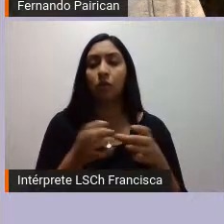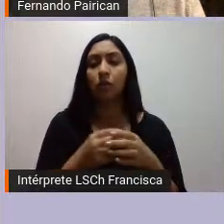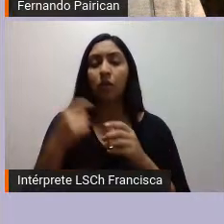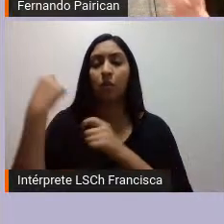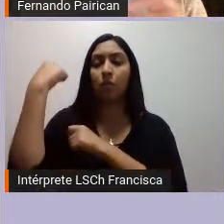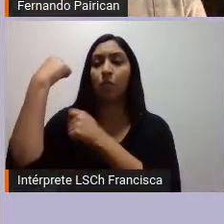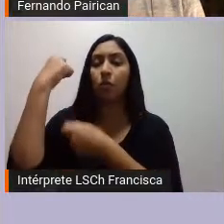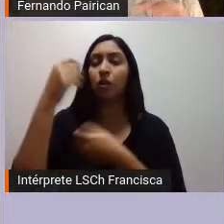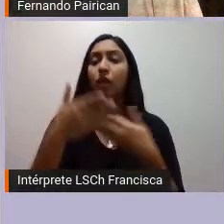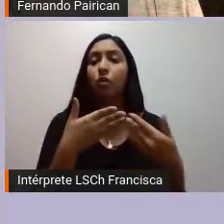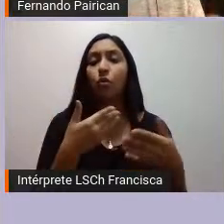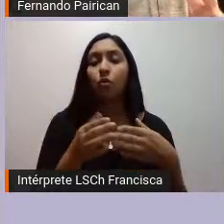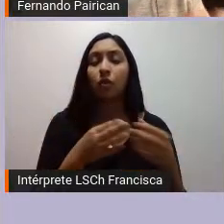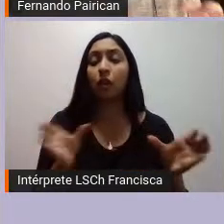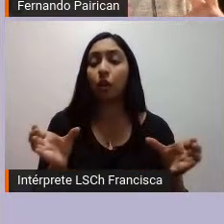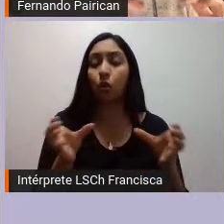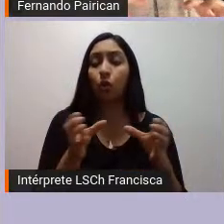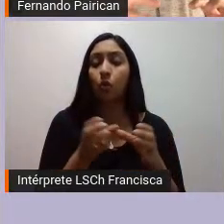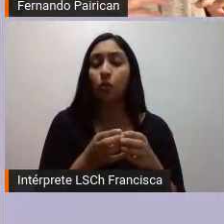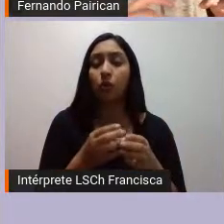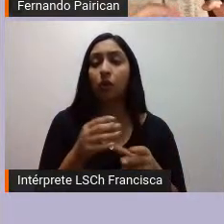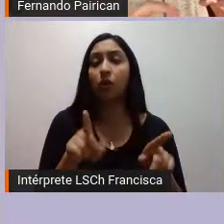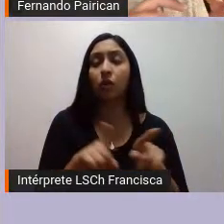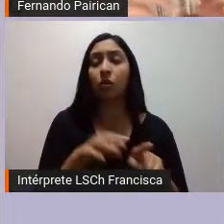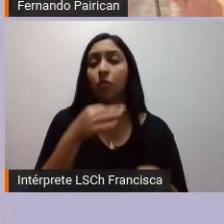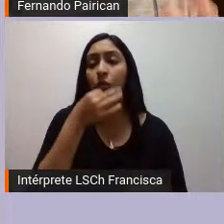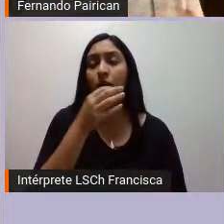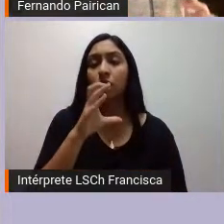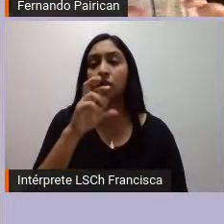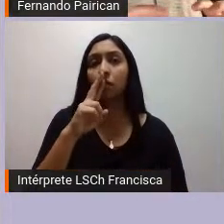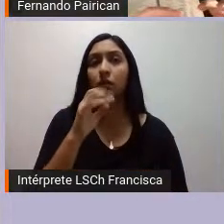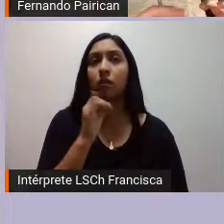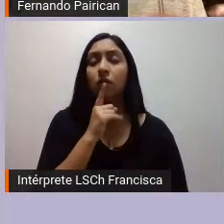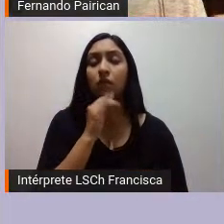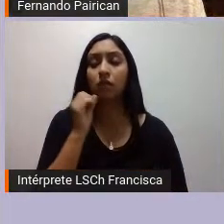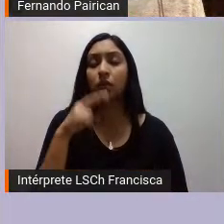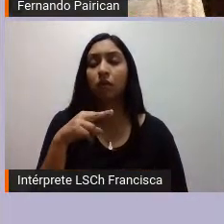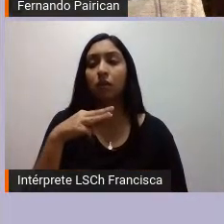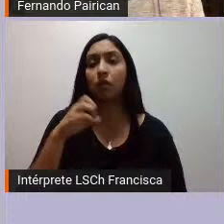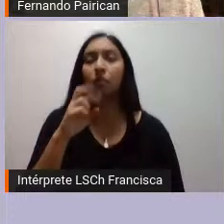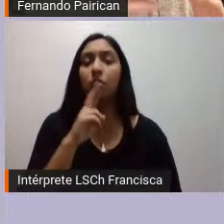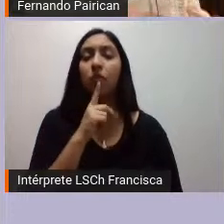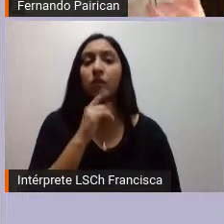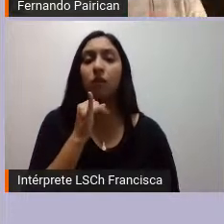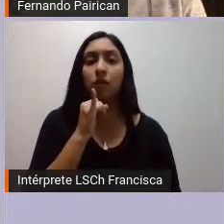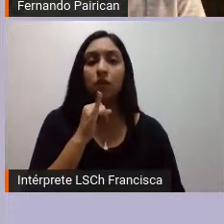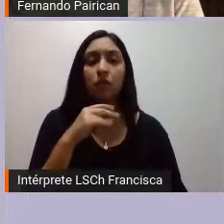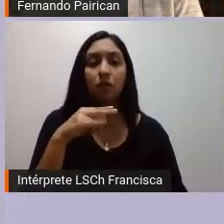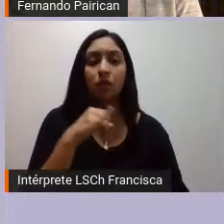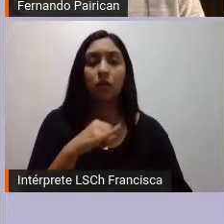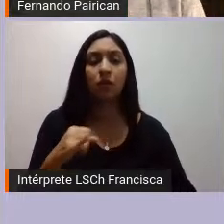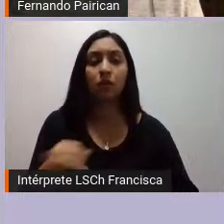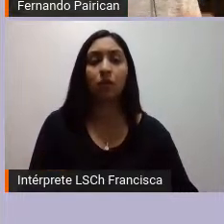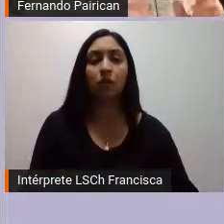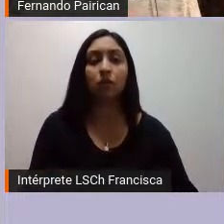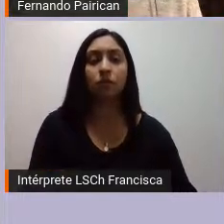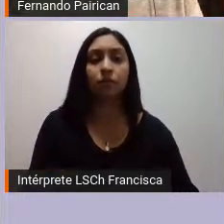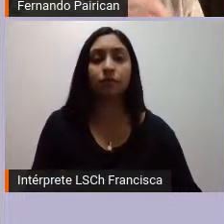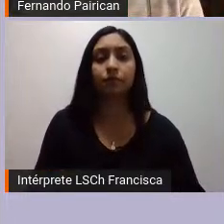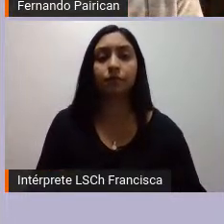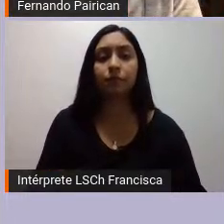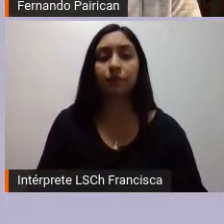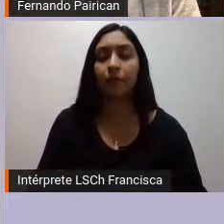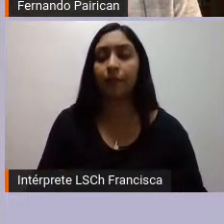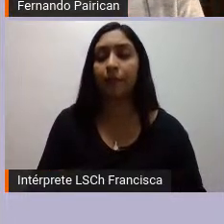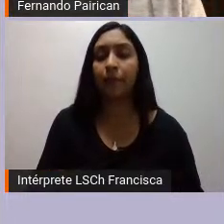comunidades y como dice Cristian Martínez aquí también estamos viendo como él lo planteó para la historia del consejo de todas las tierras en una transición democrática si en los 90